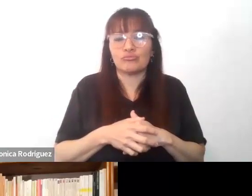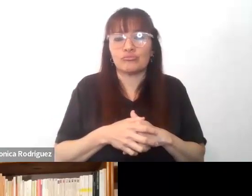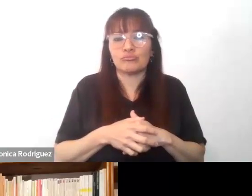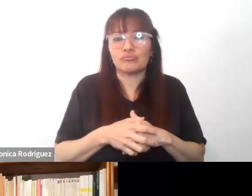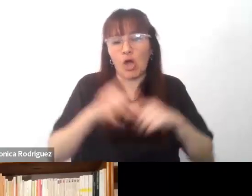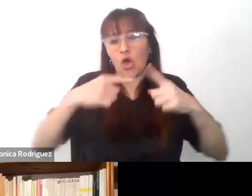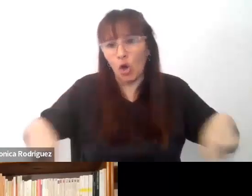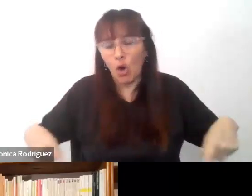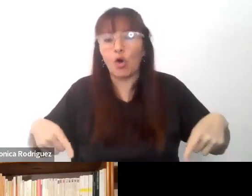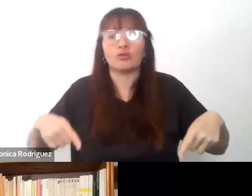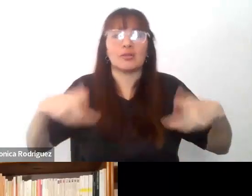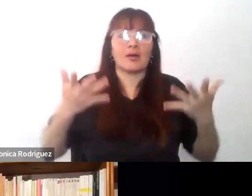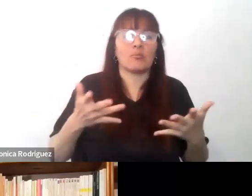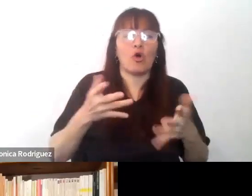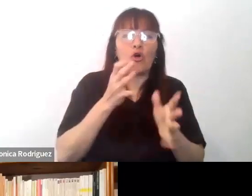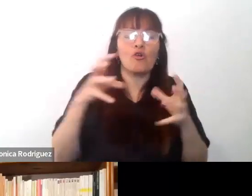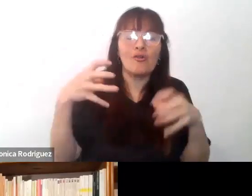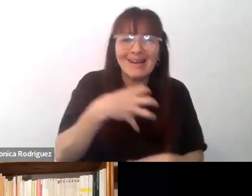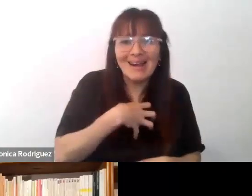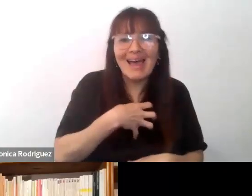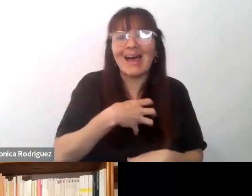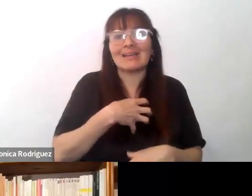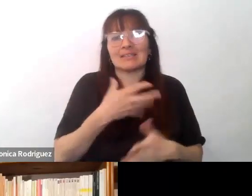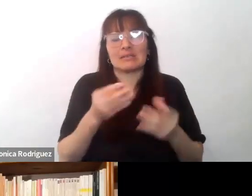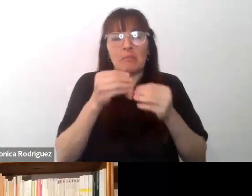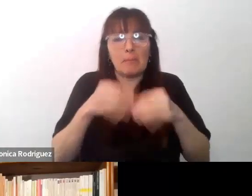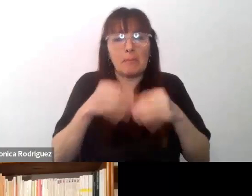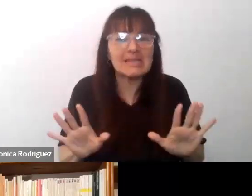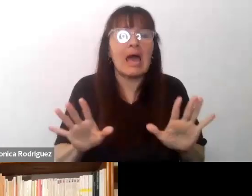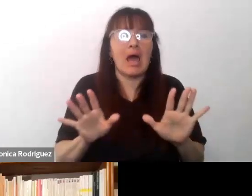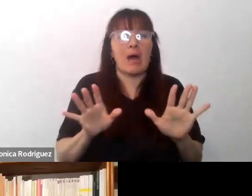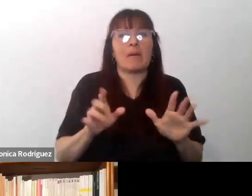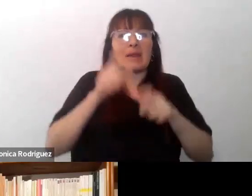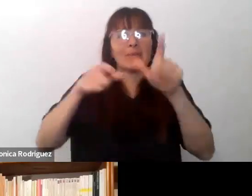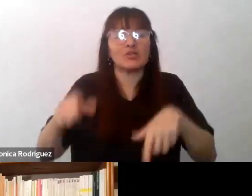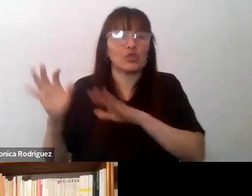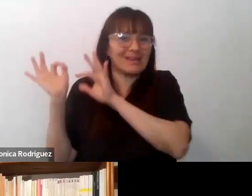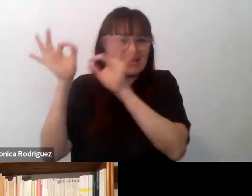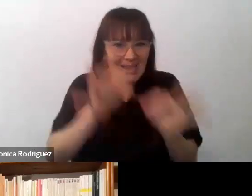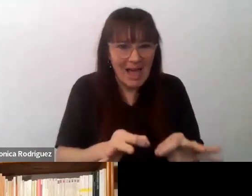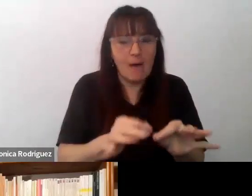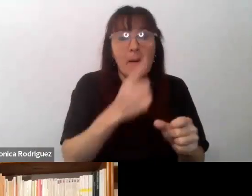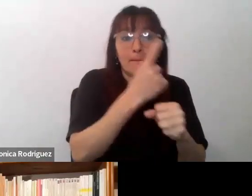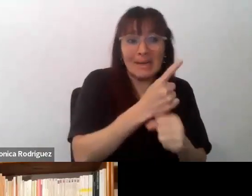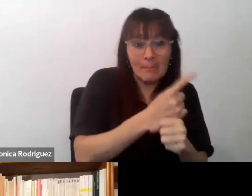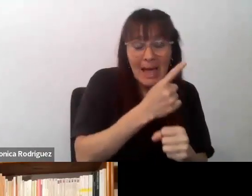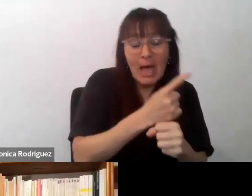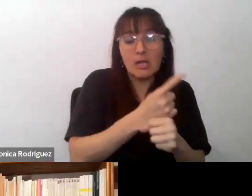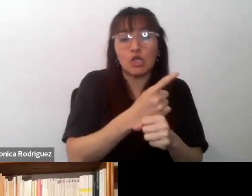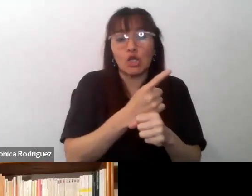instalaban clases de iniciación para los que acababan de llegar para primario y